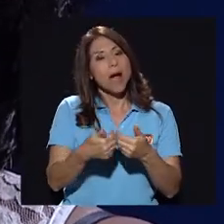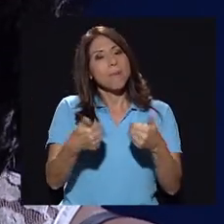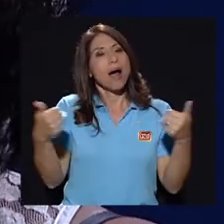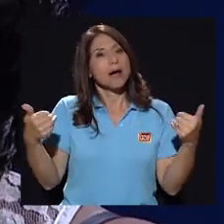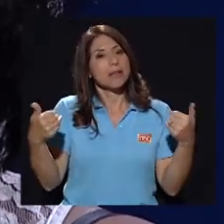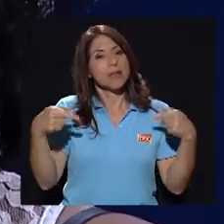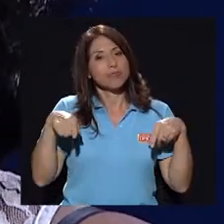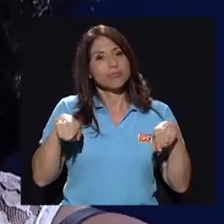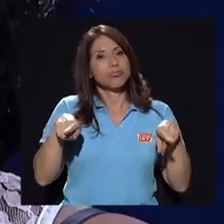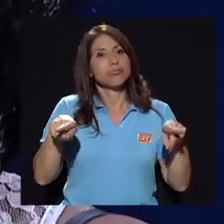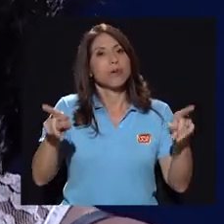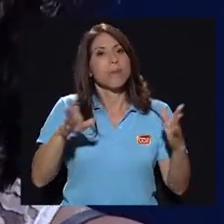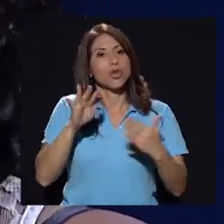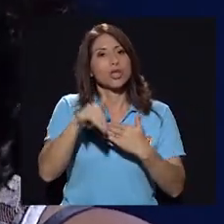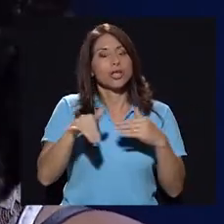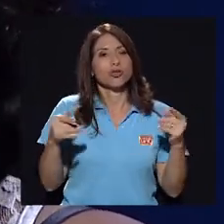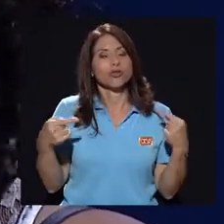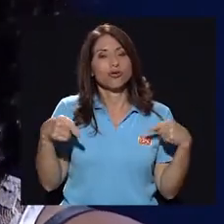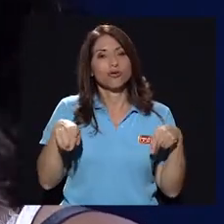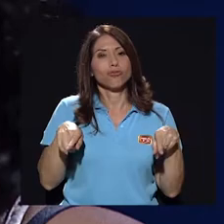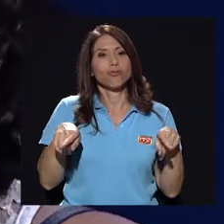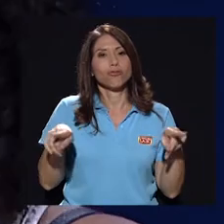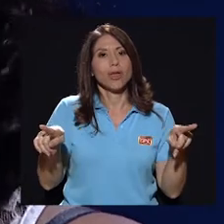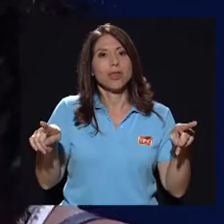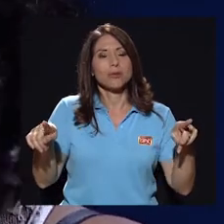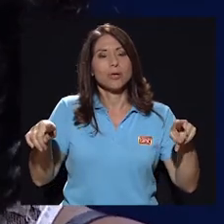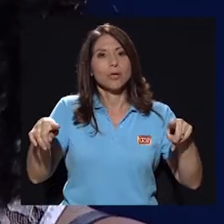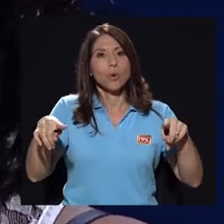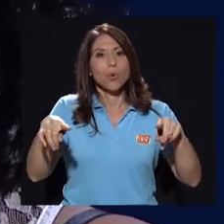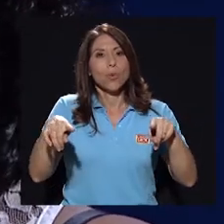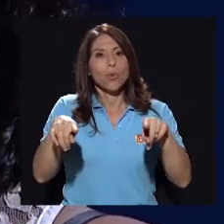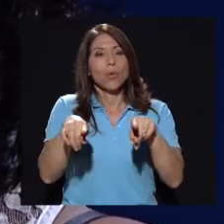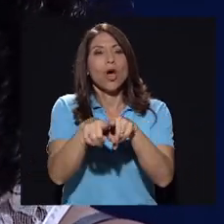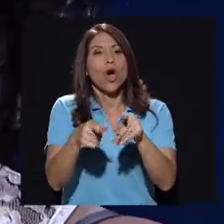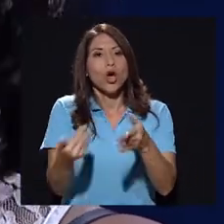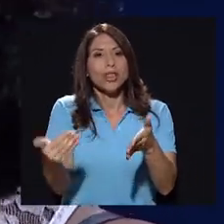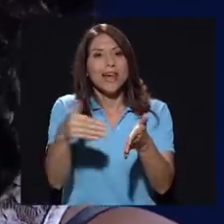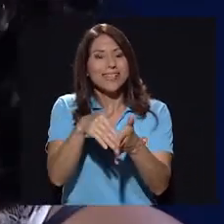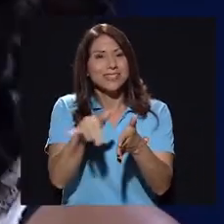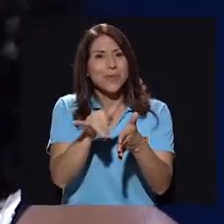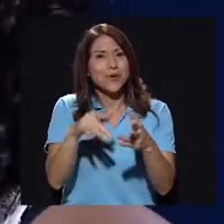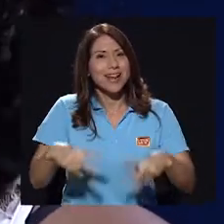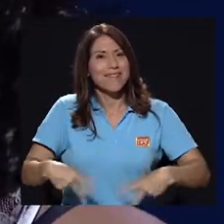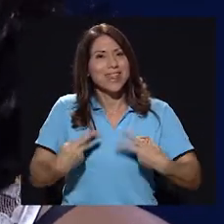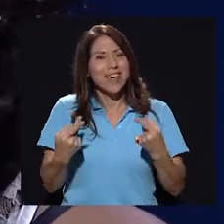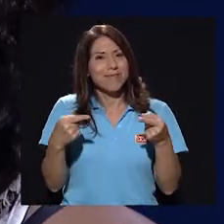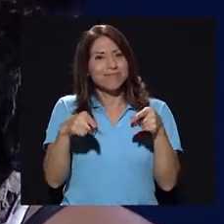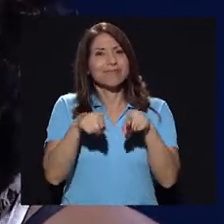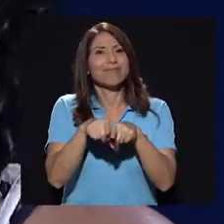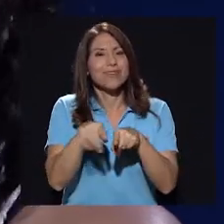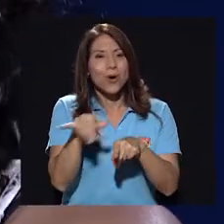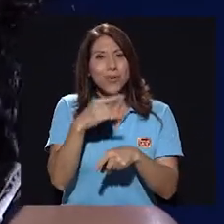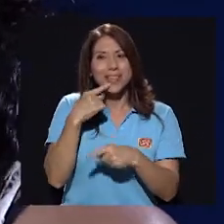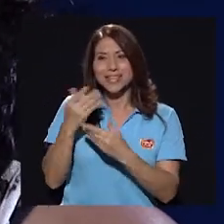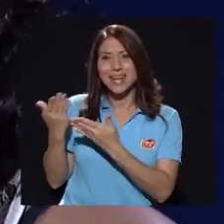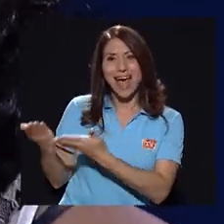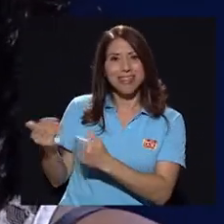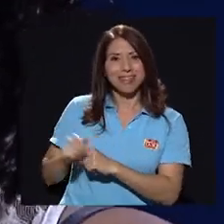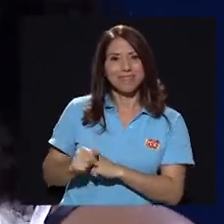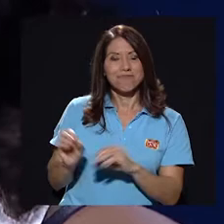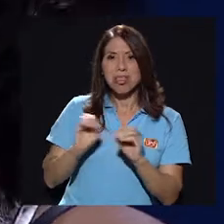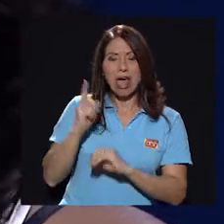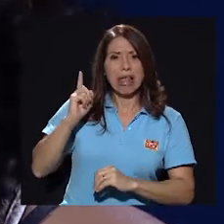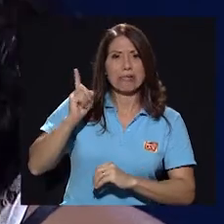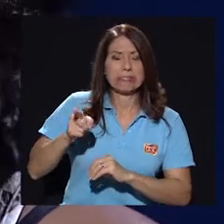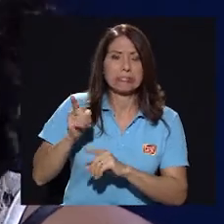por aparte y de repente fue como que otra vez dijimos como, no sé, como que la vida nos volvió a juntar, como dice Nati,